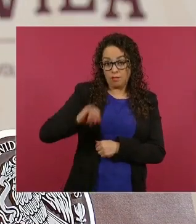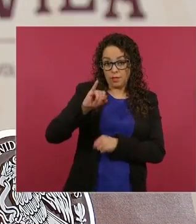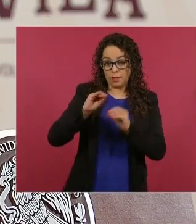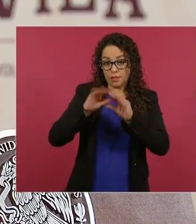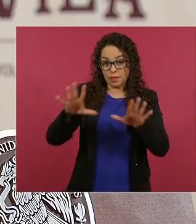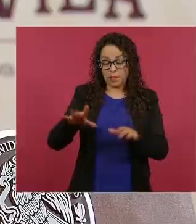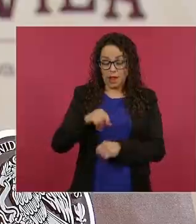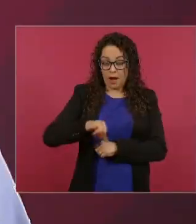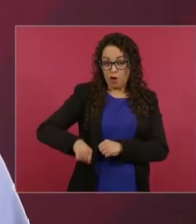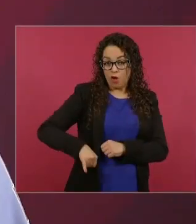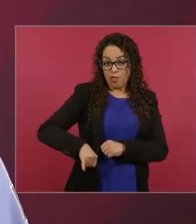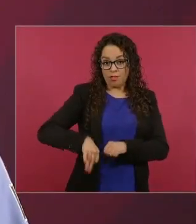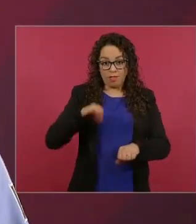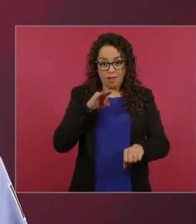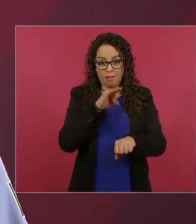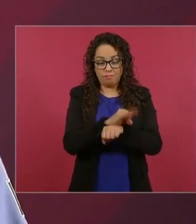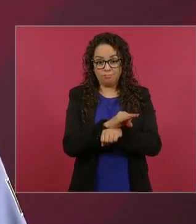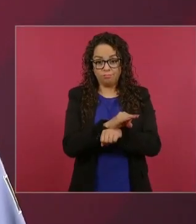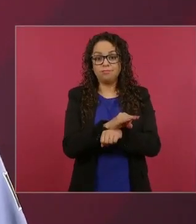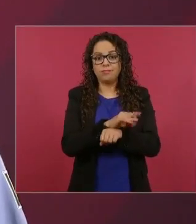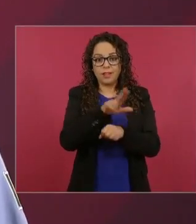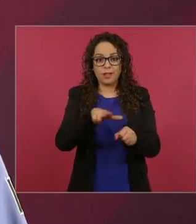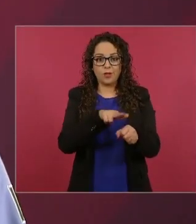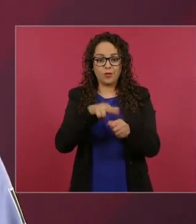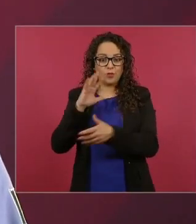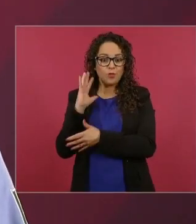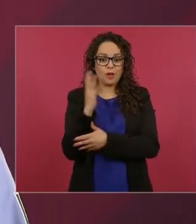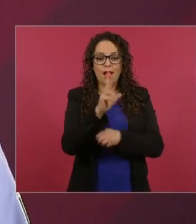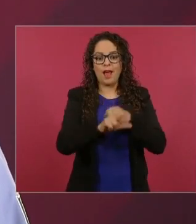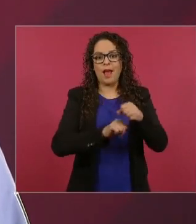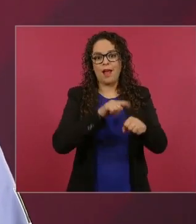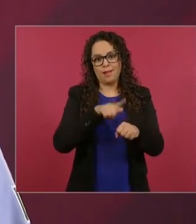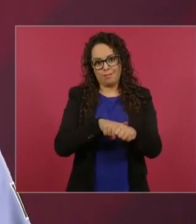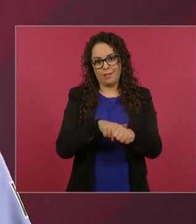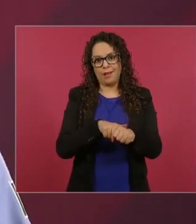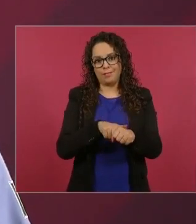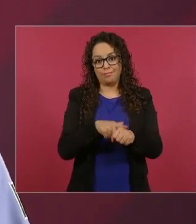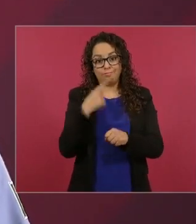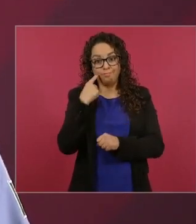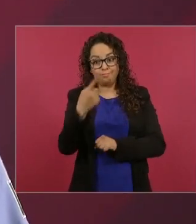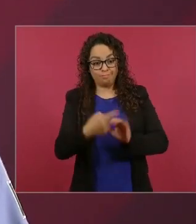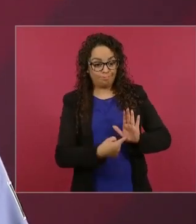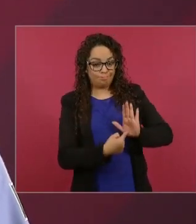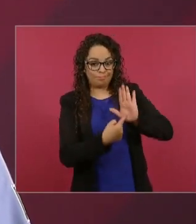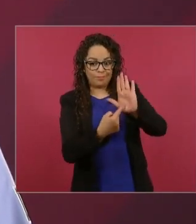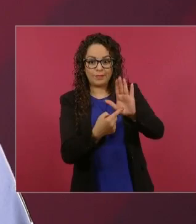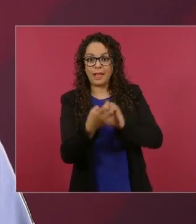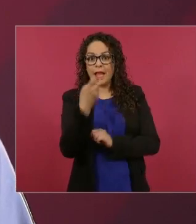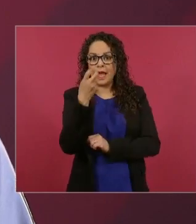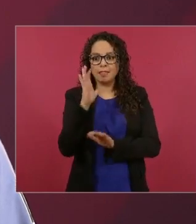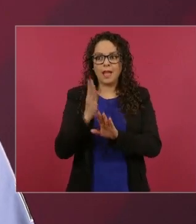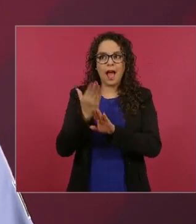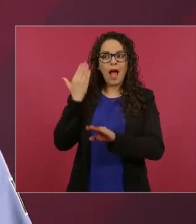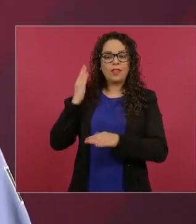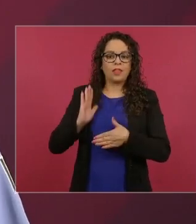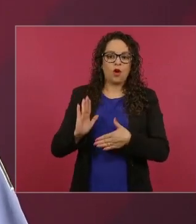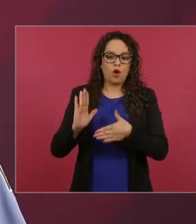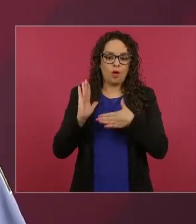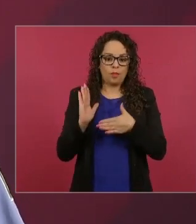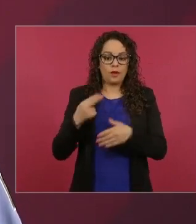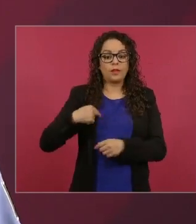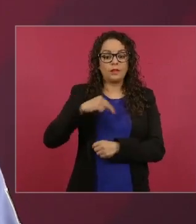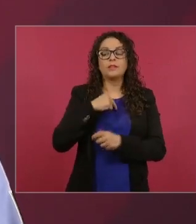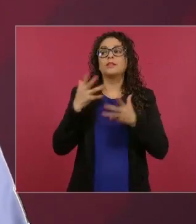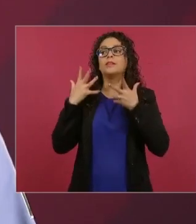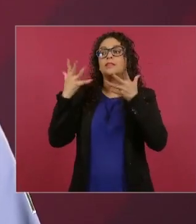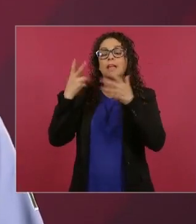el medio ambiente y este es parte del compromiso. Y queremos, y eso es parte del sueño, queremos que este sea el sexenio